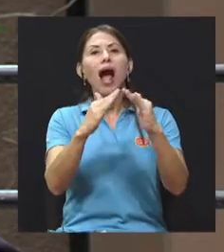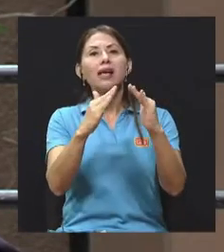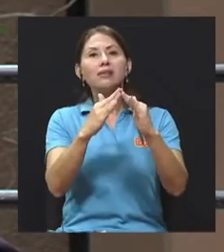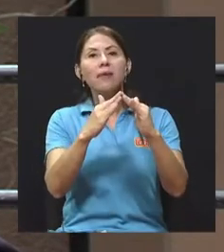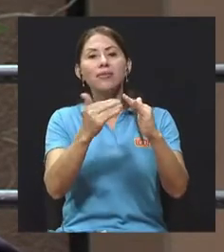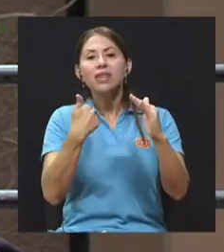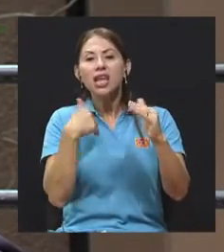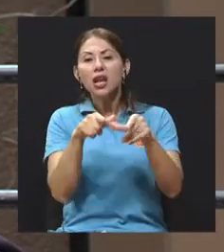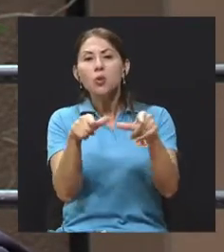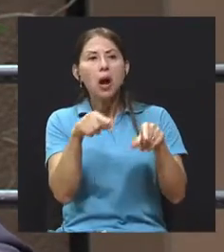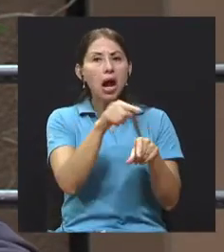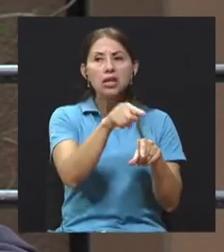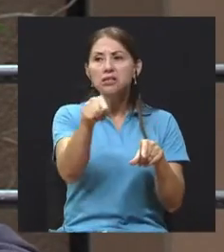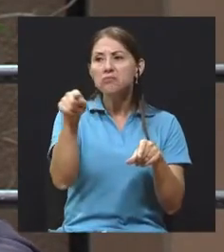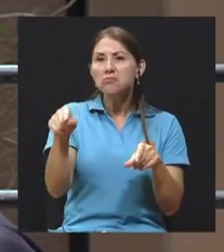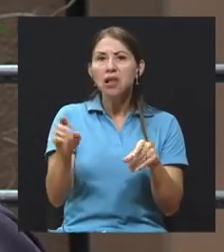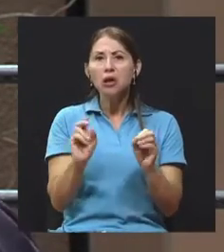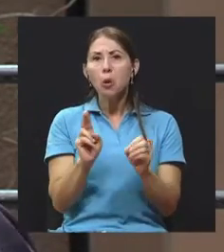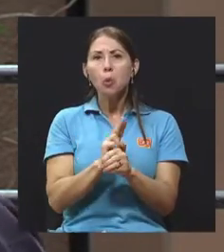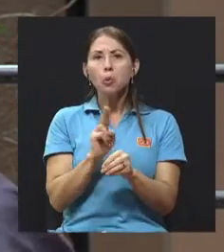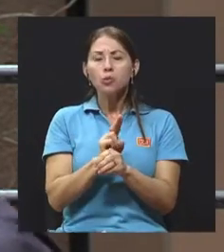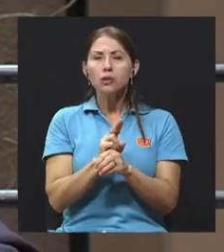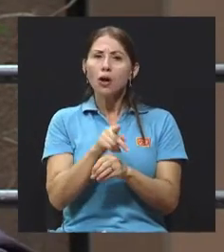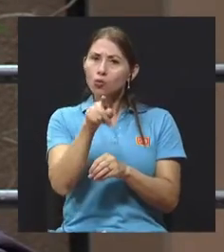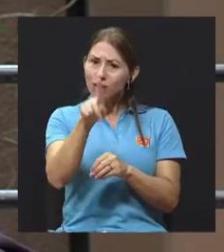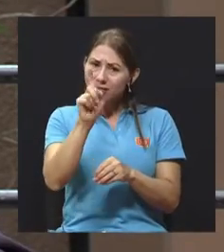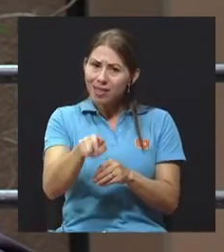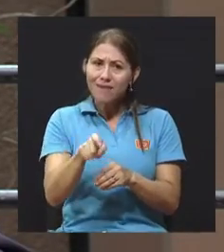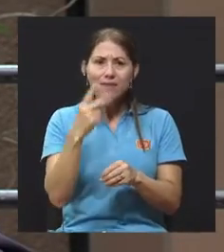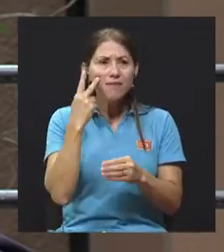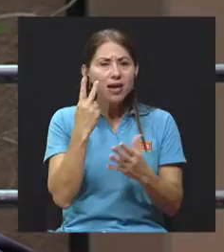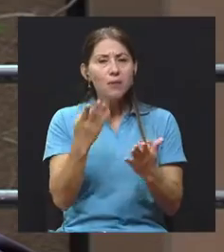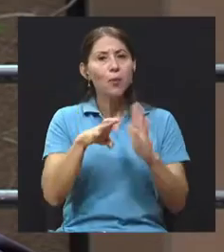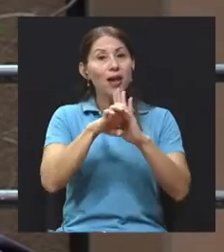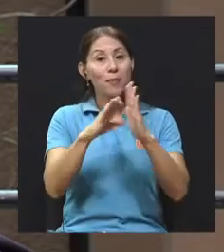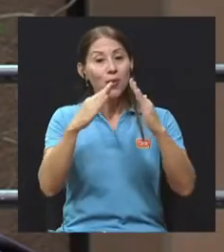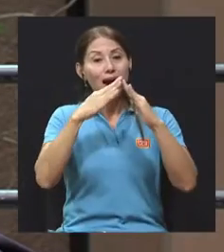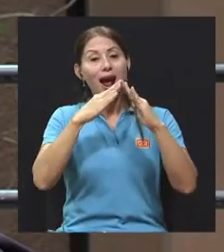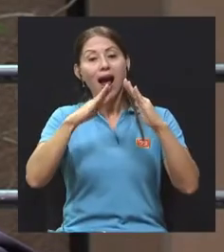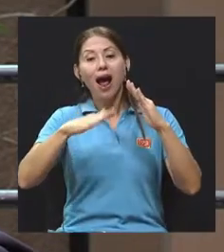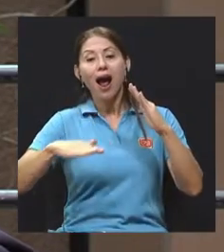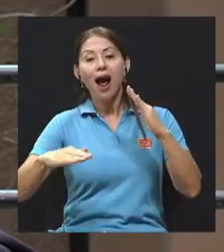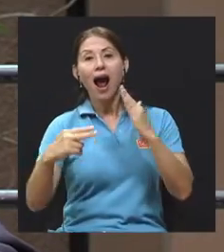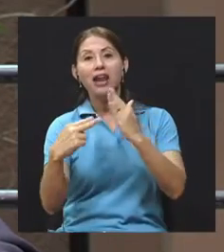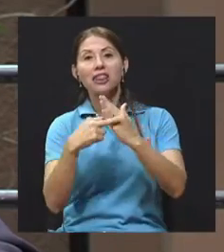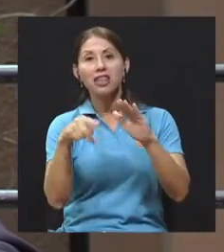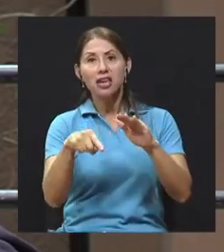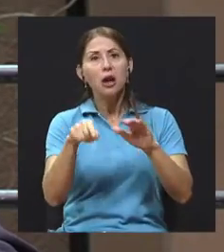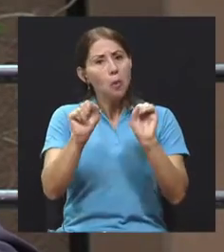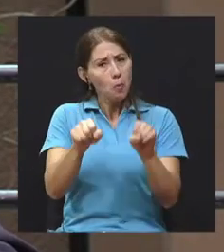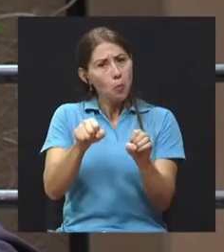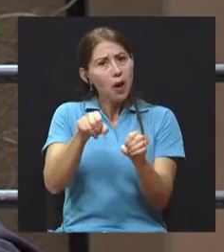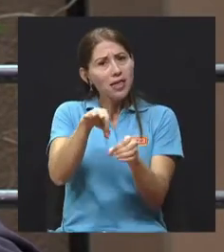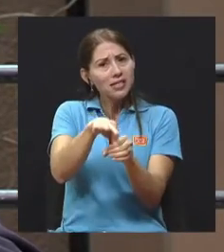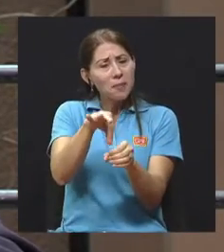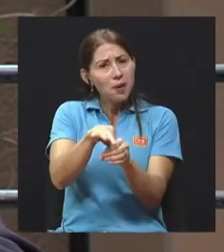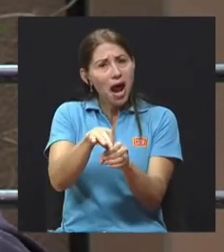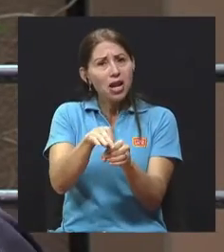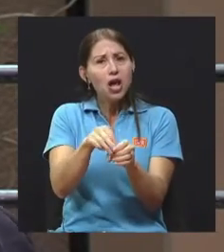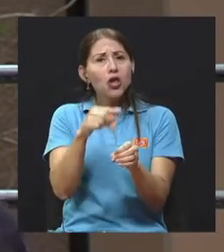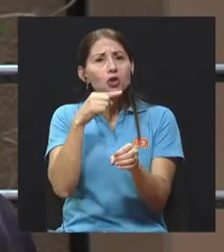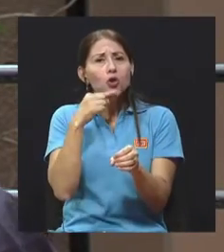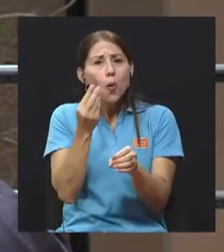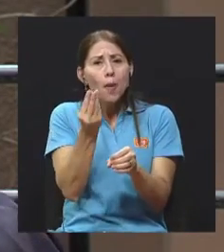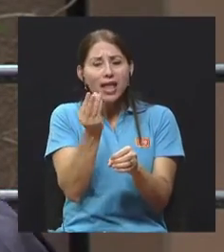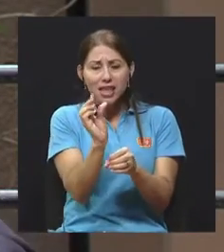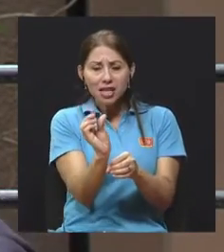casa. Antes de rescatarlas del barrio, rescatelas de su casa. Si tiene algún jardín ahí, usted puede empezar ahí a sembrar algún tomatito cherry,